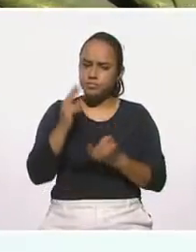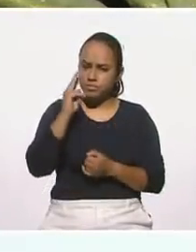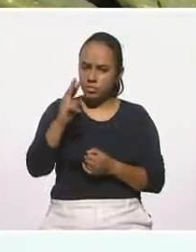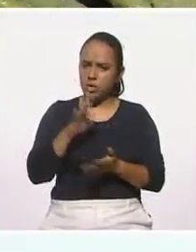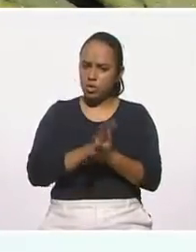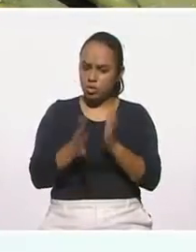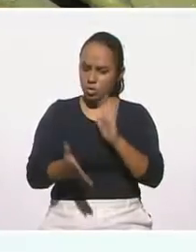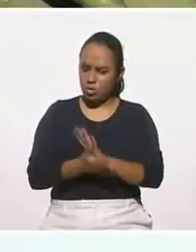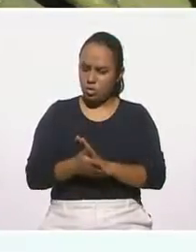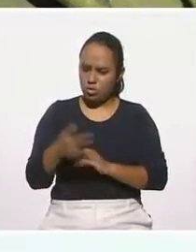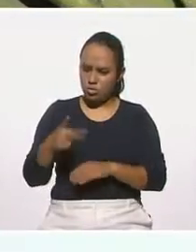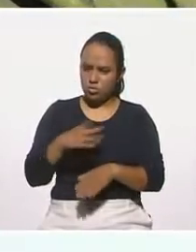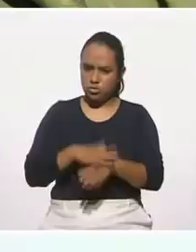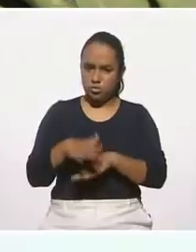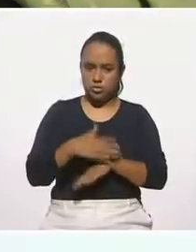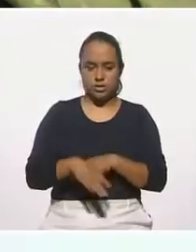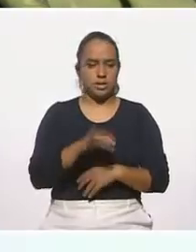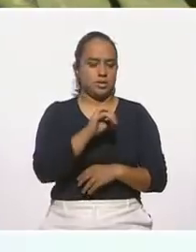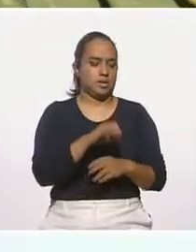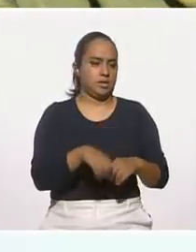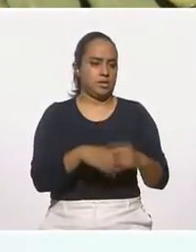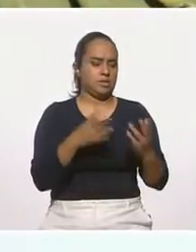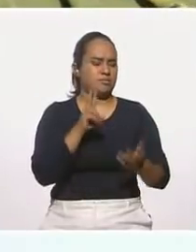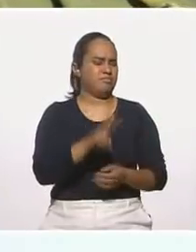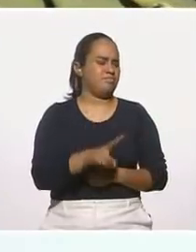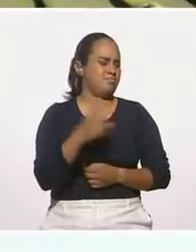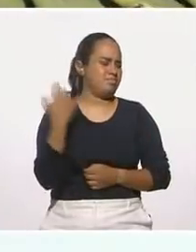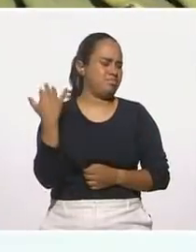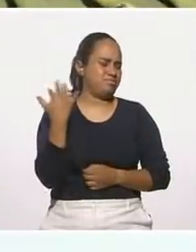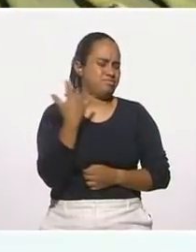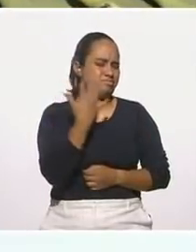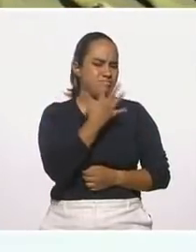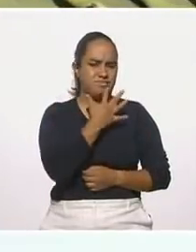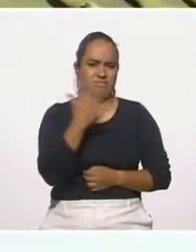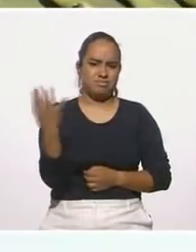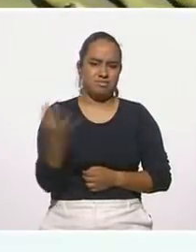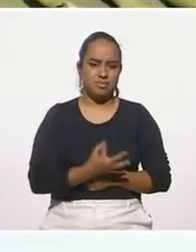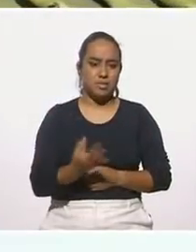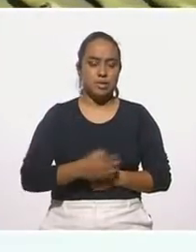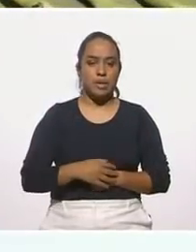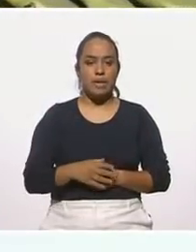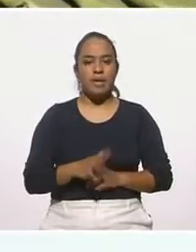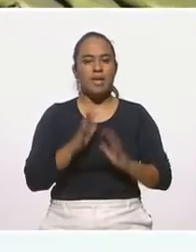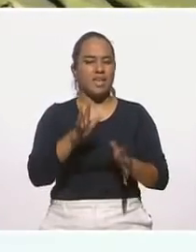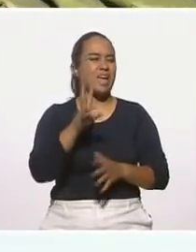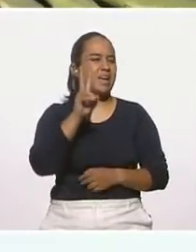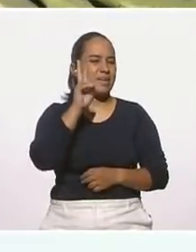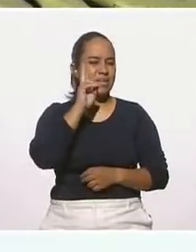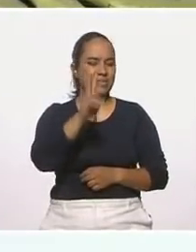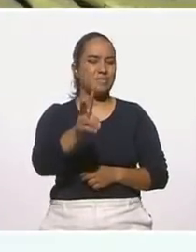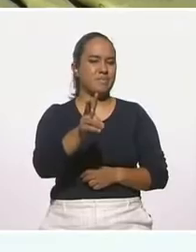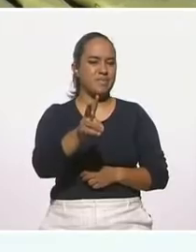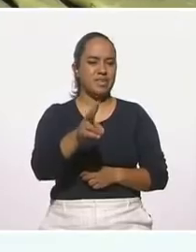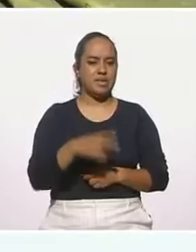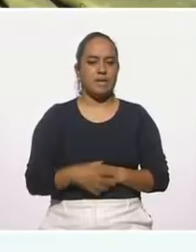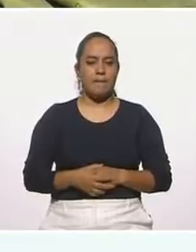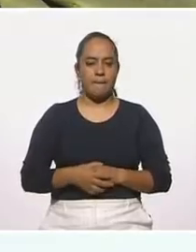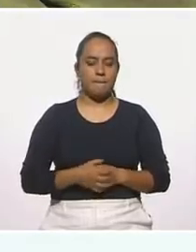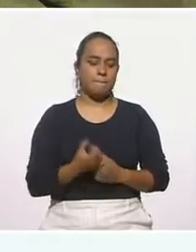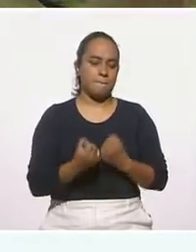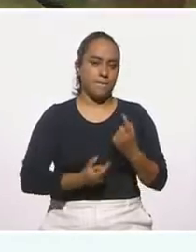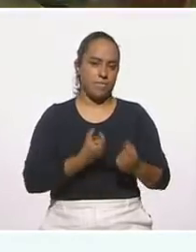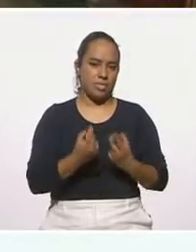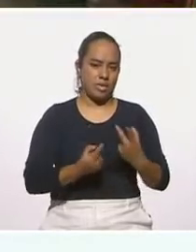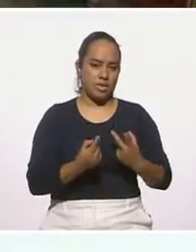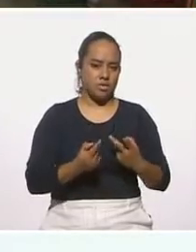tortillas de nopal, ¿no? Ah, claro que sí, son muy exquisitas. Ya los vemos por ahí en algunas